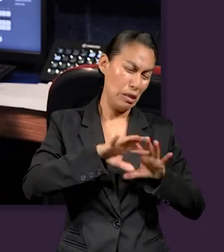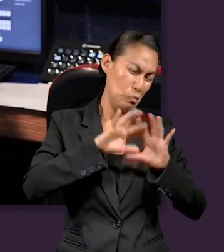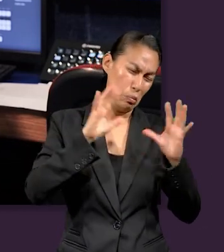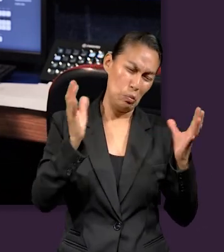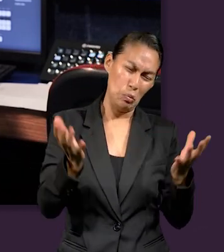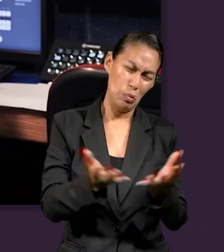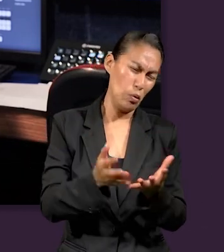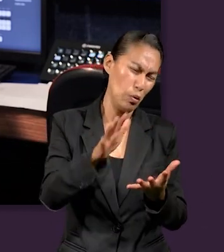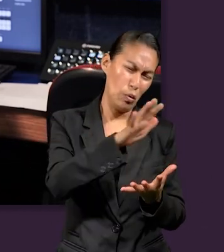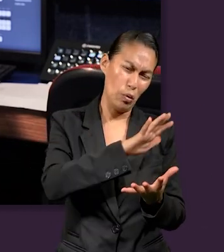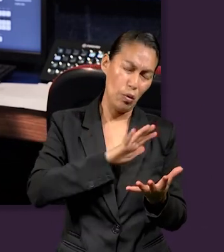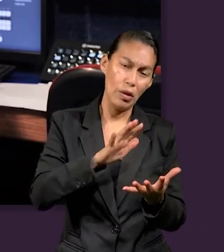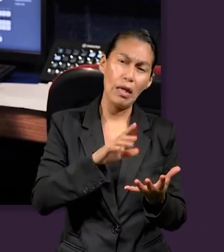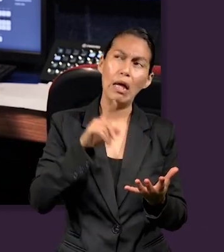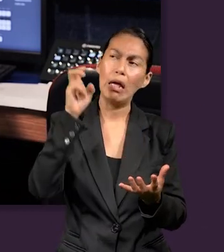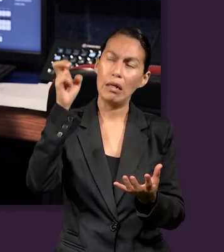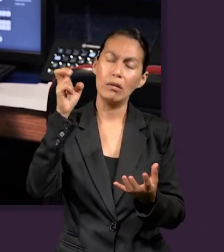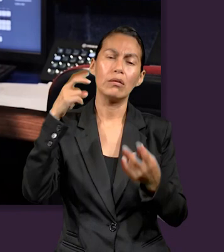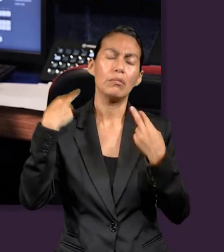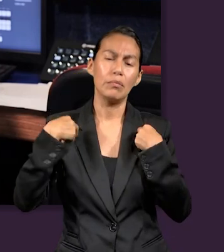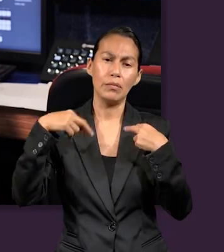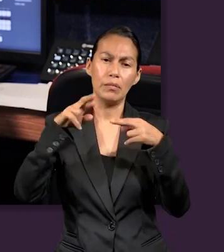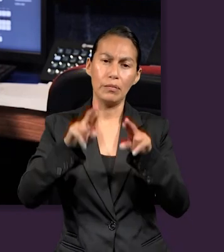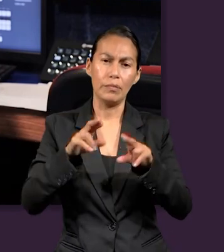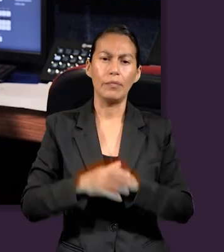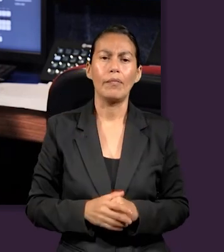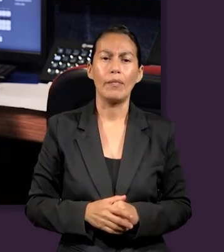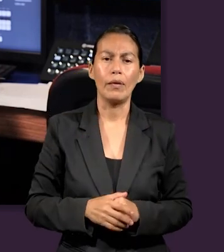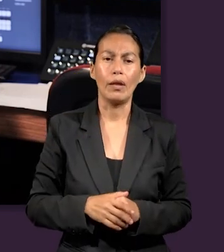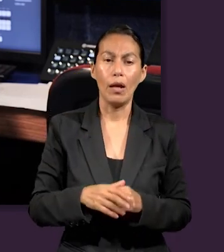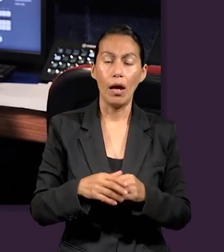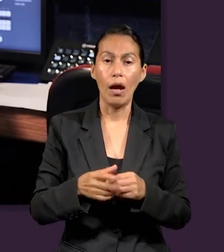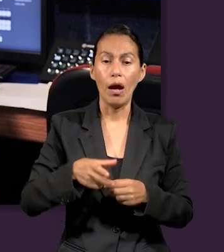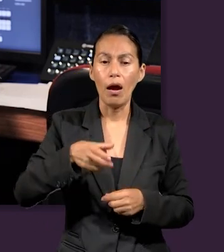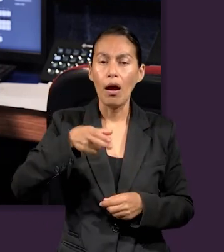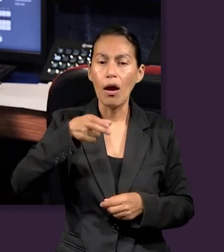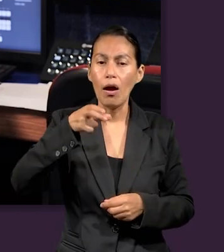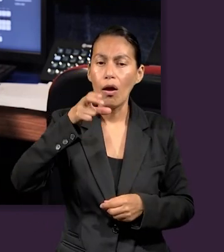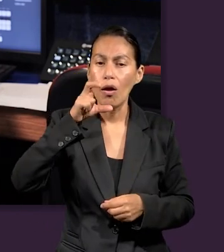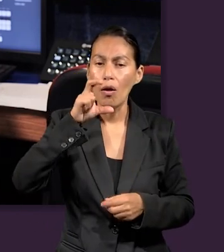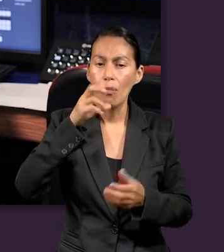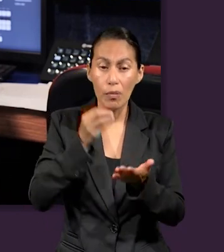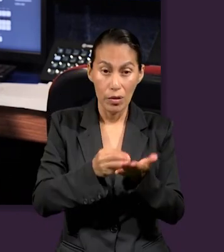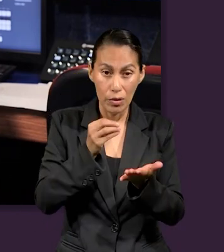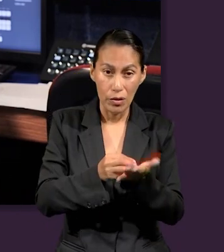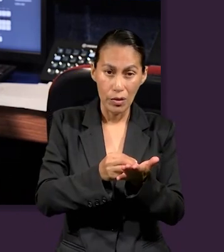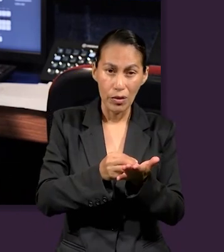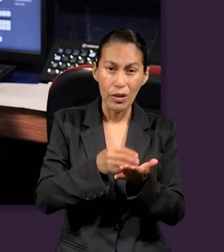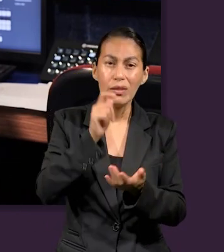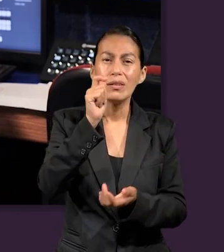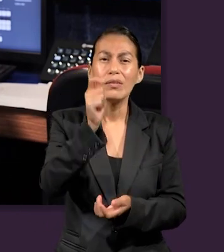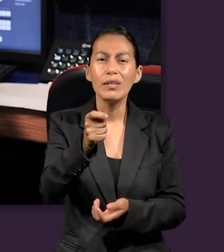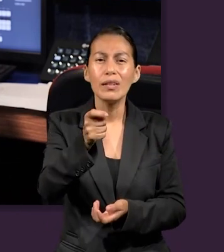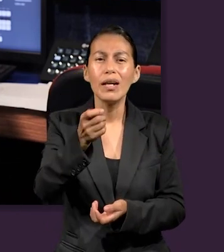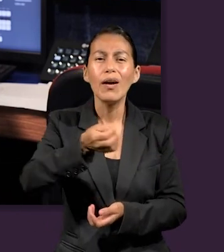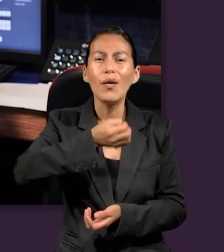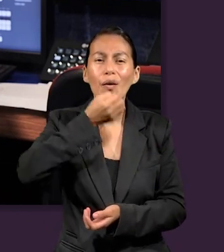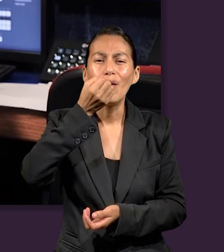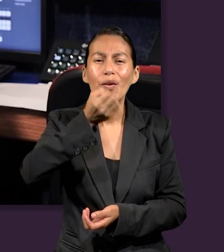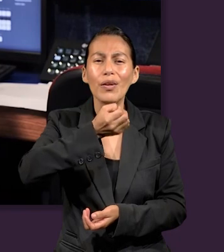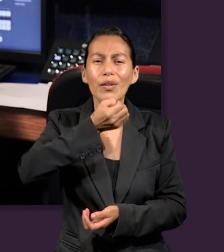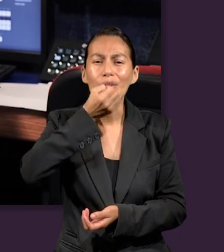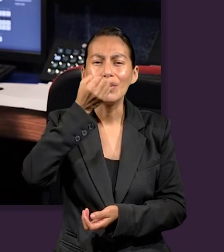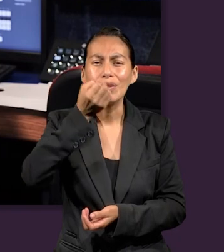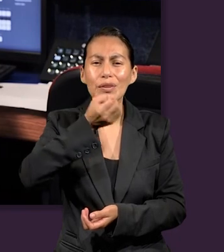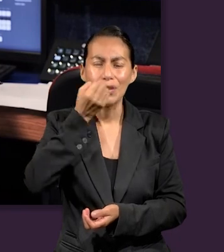todos los redimidos de las edades de este planeta. La copa de oro de las oraciones es algo que Dios